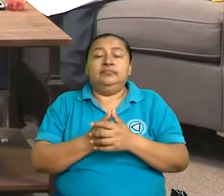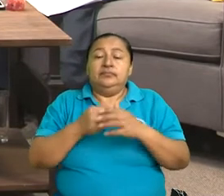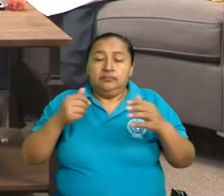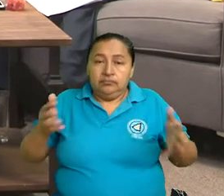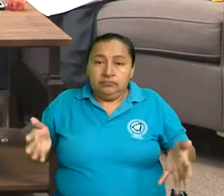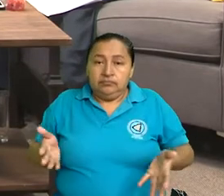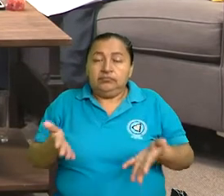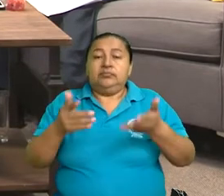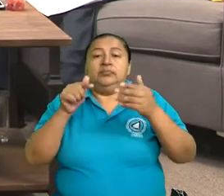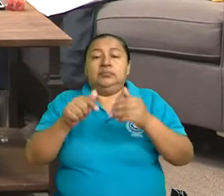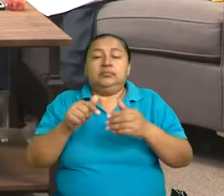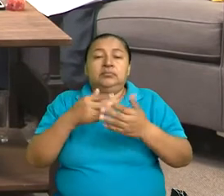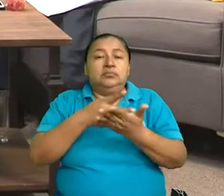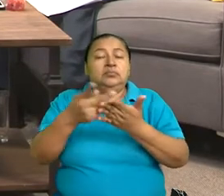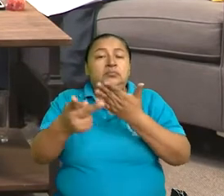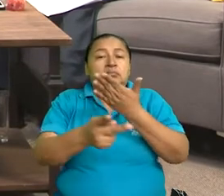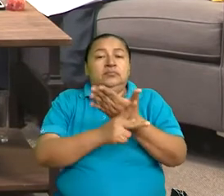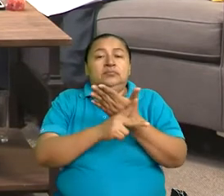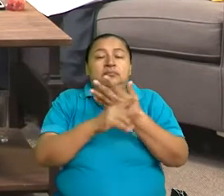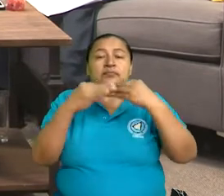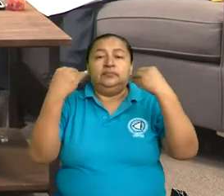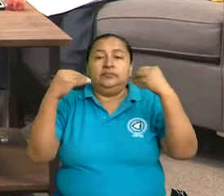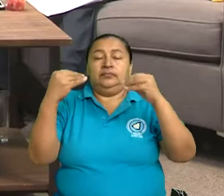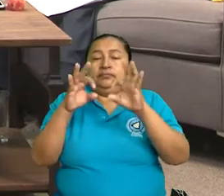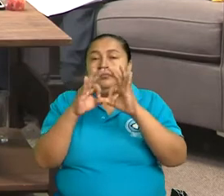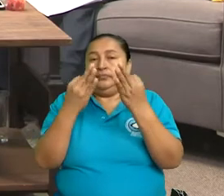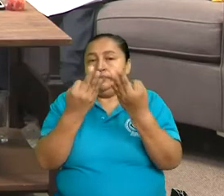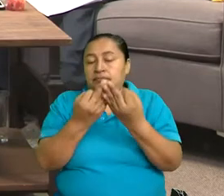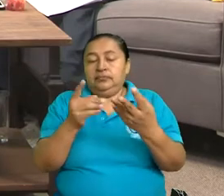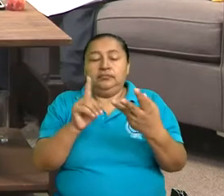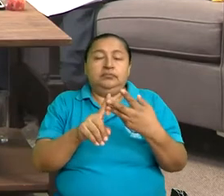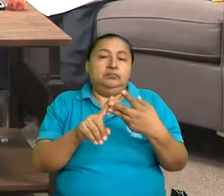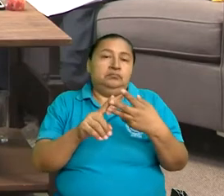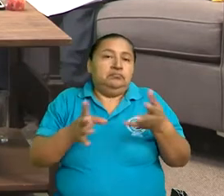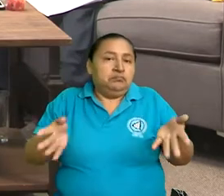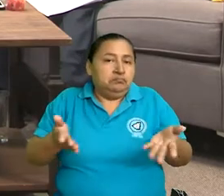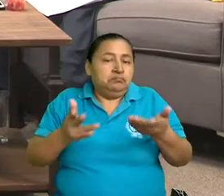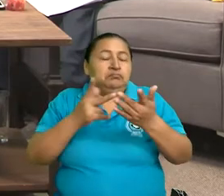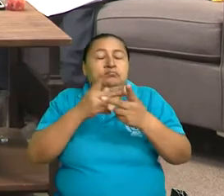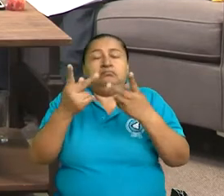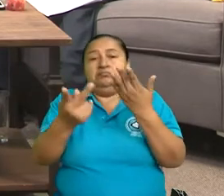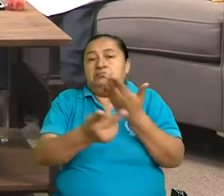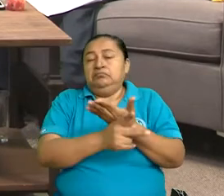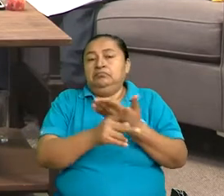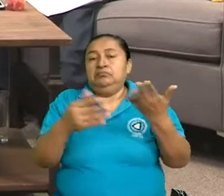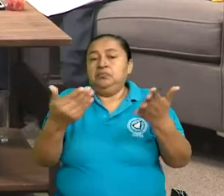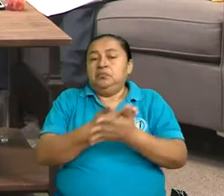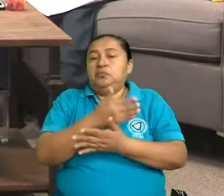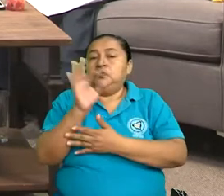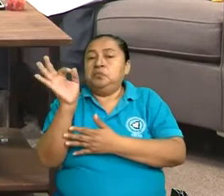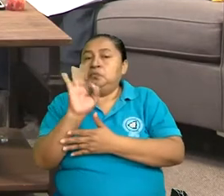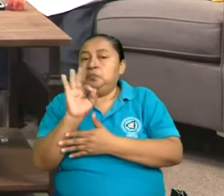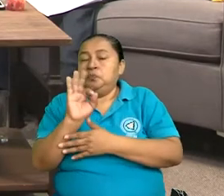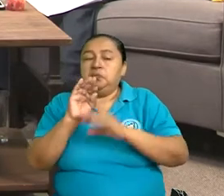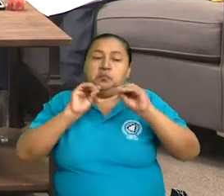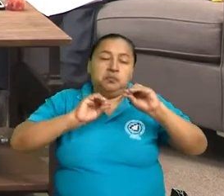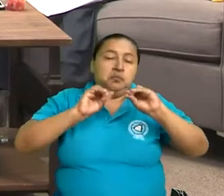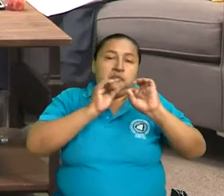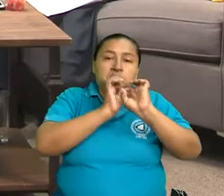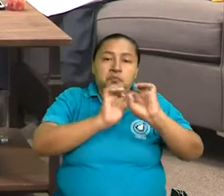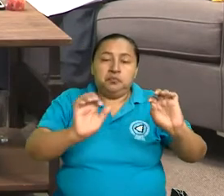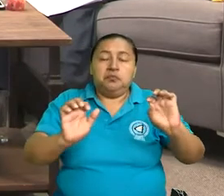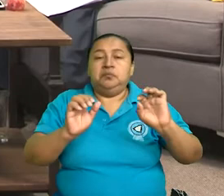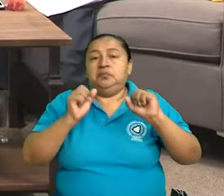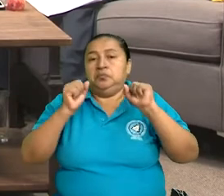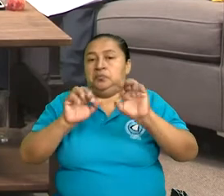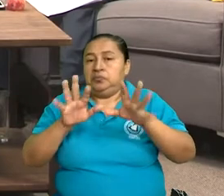impulsa programas de educación familiar, impulsa programas de nuevos modelos de crianza para los